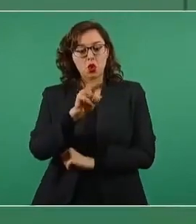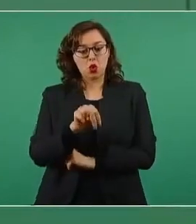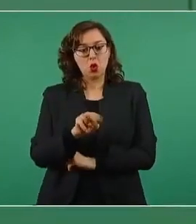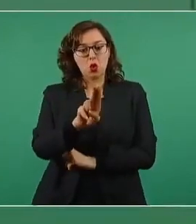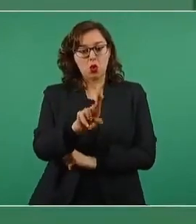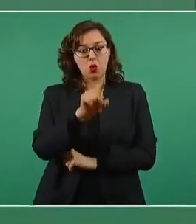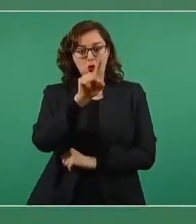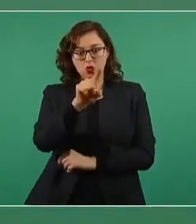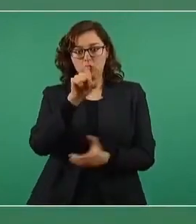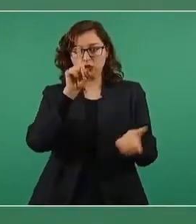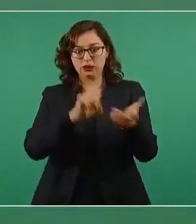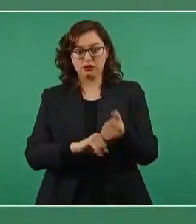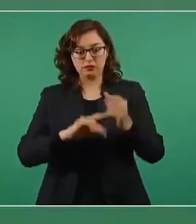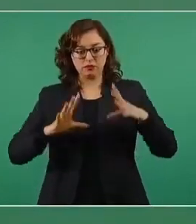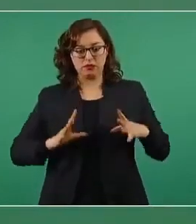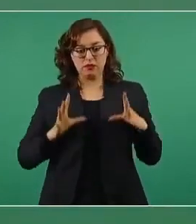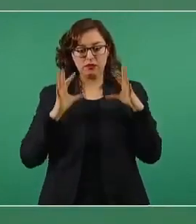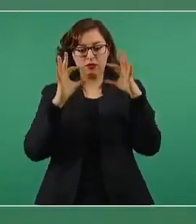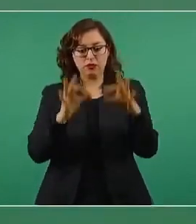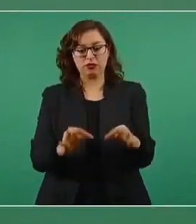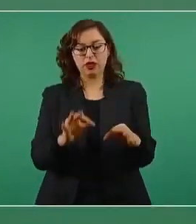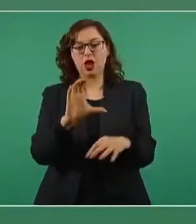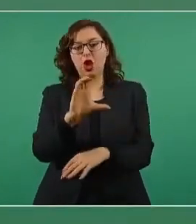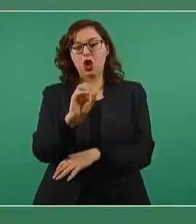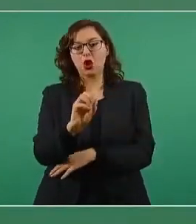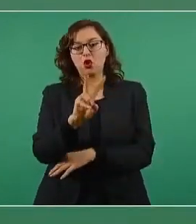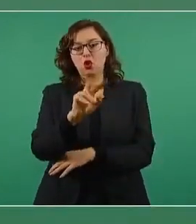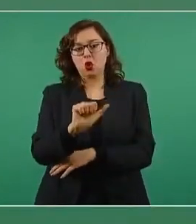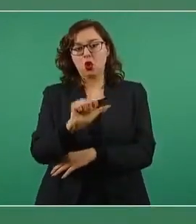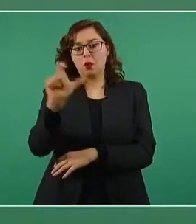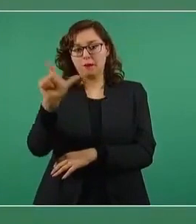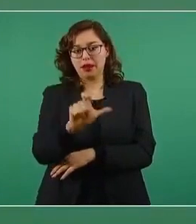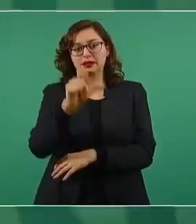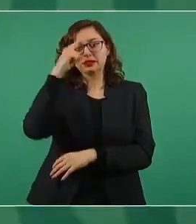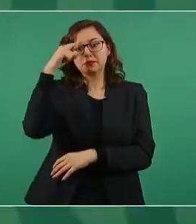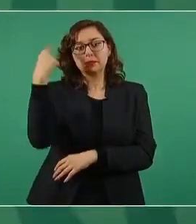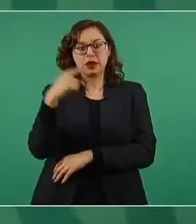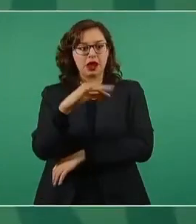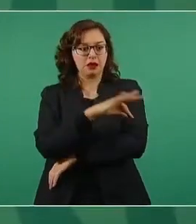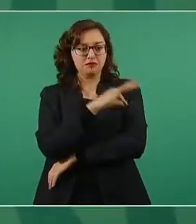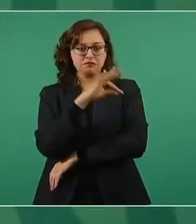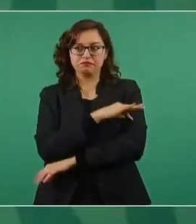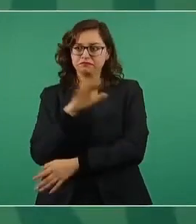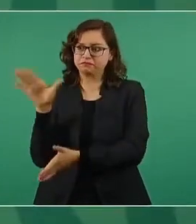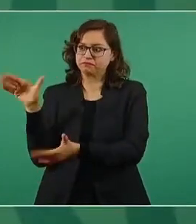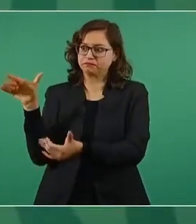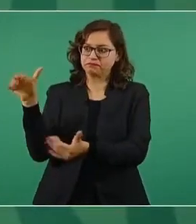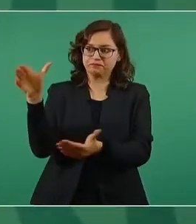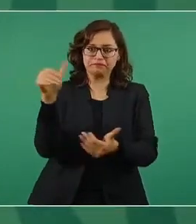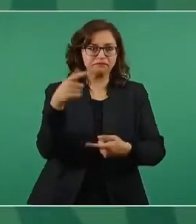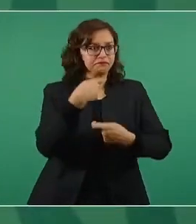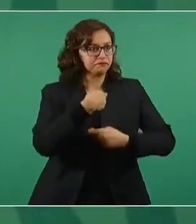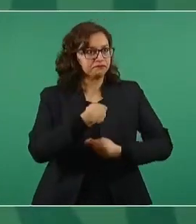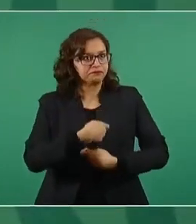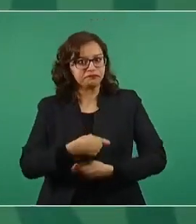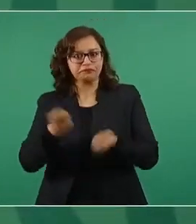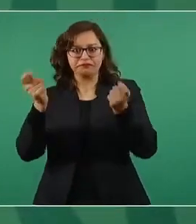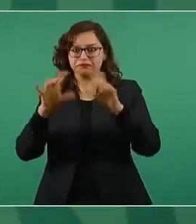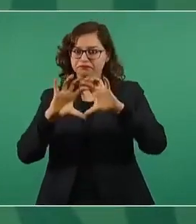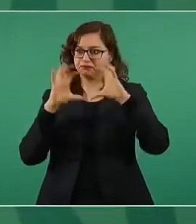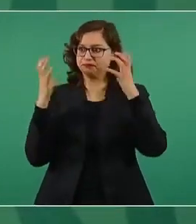vacunas y que no se presentaran problemas de acaparamiento de vacunas. Pues no han hecho nada